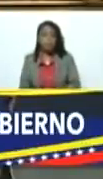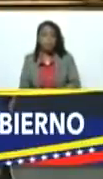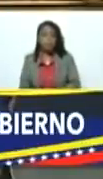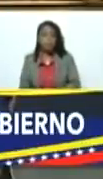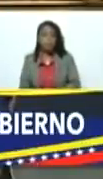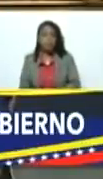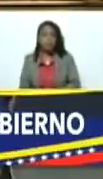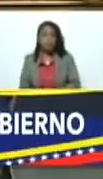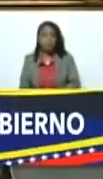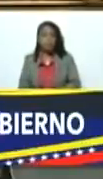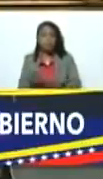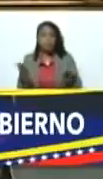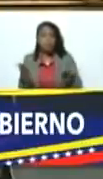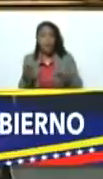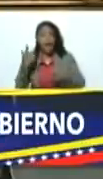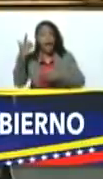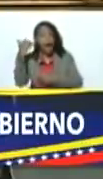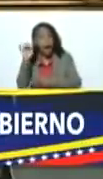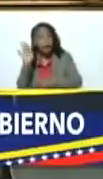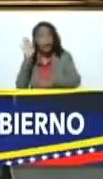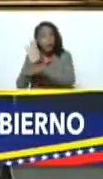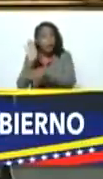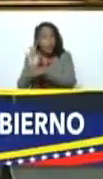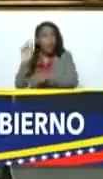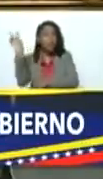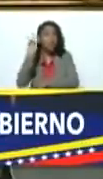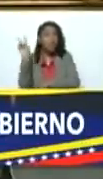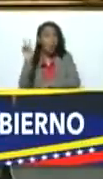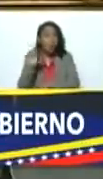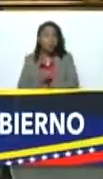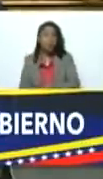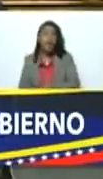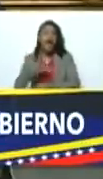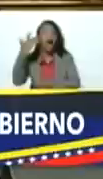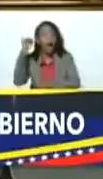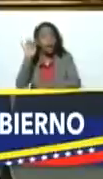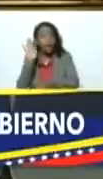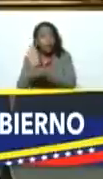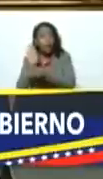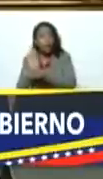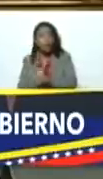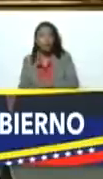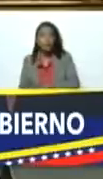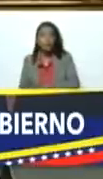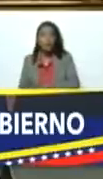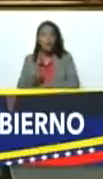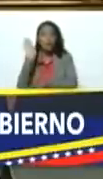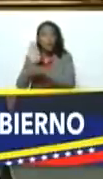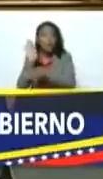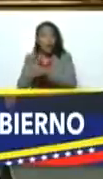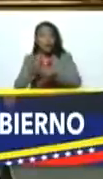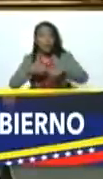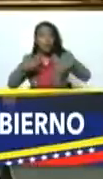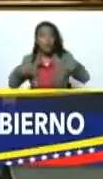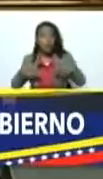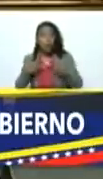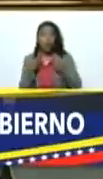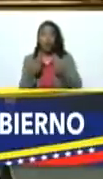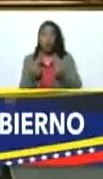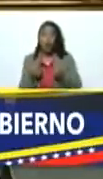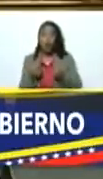así que hay que cuidar a Venezuela hay que cuidarla hay que cuidar el crecimiento económico